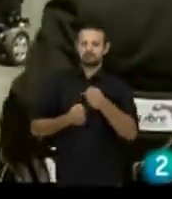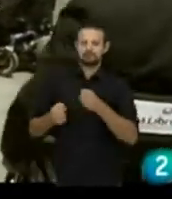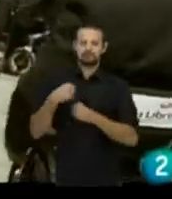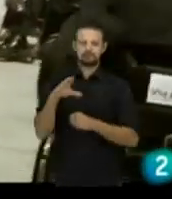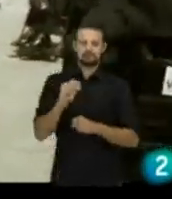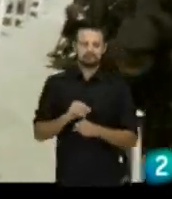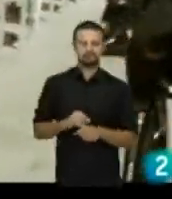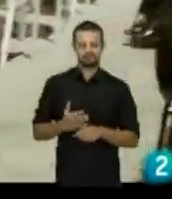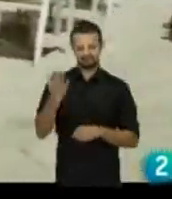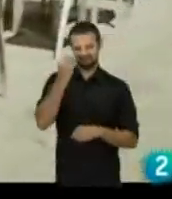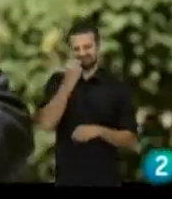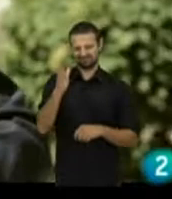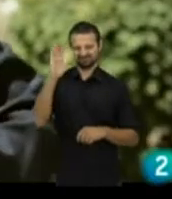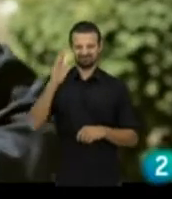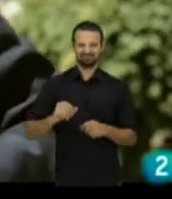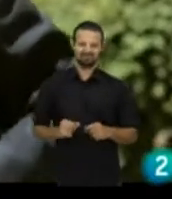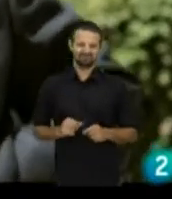Venga, que te vaya bien.